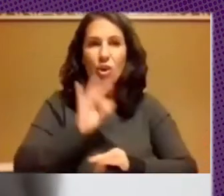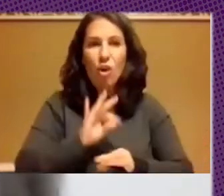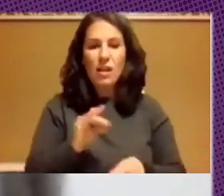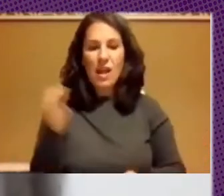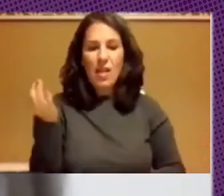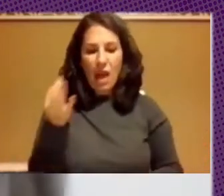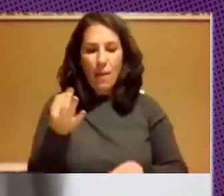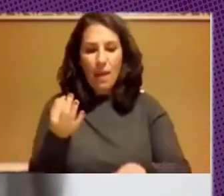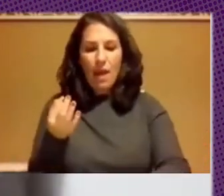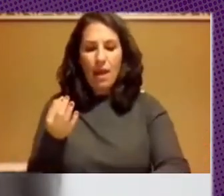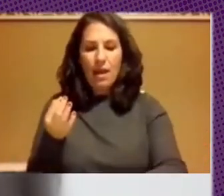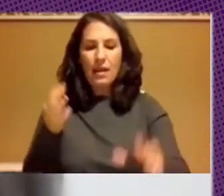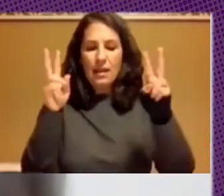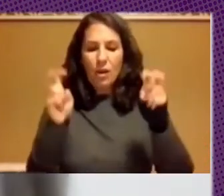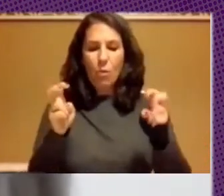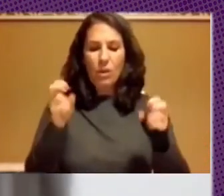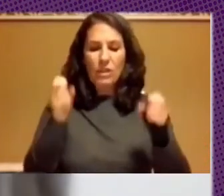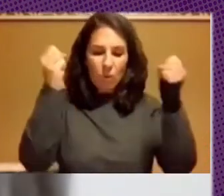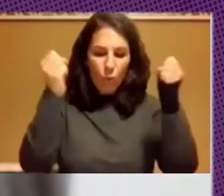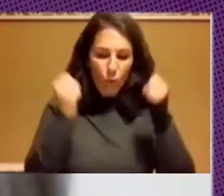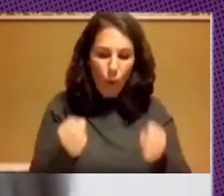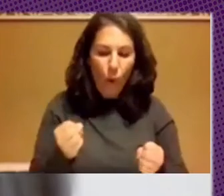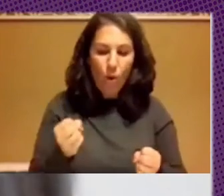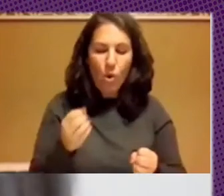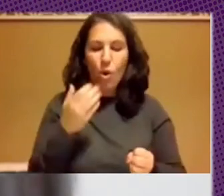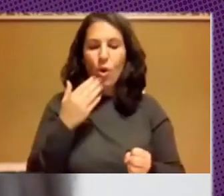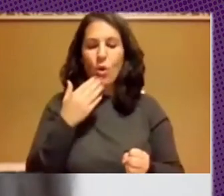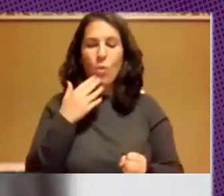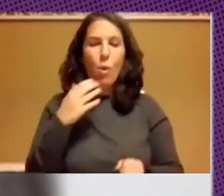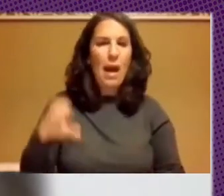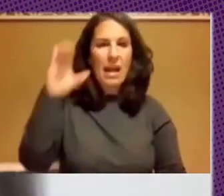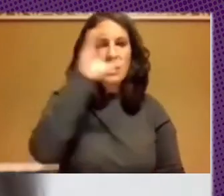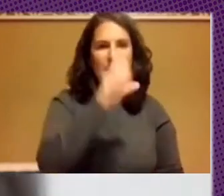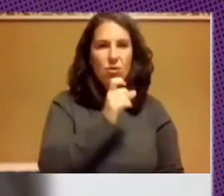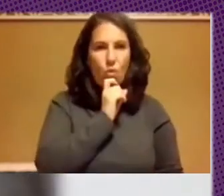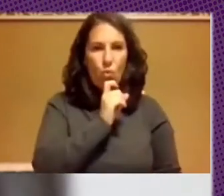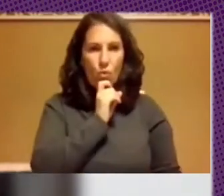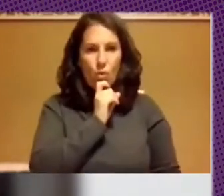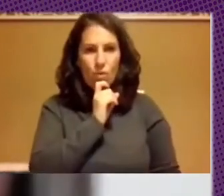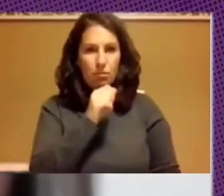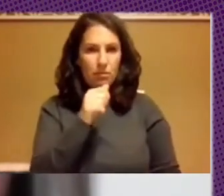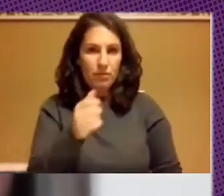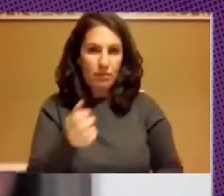tomar como instituciones como países dejo por acá